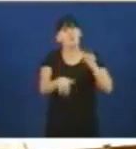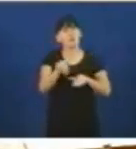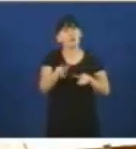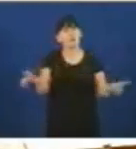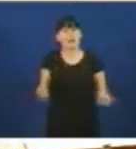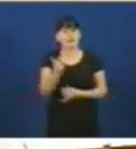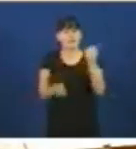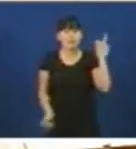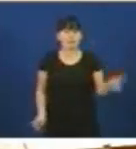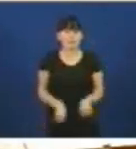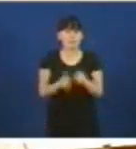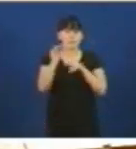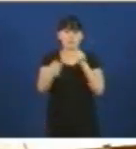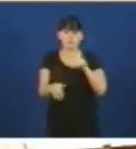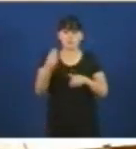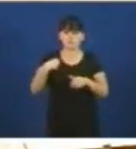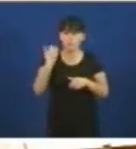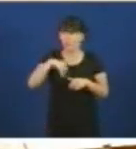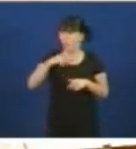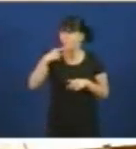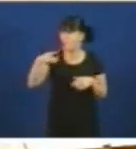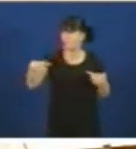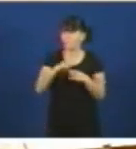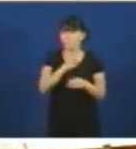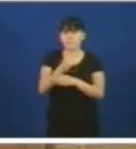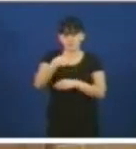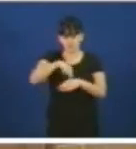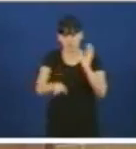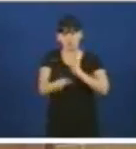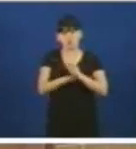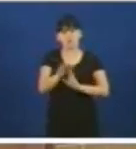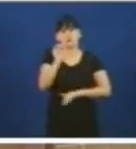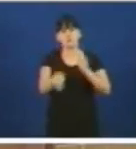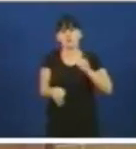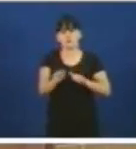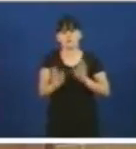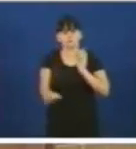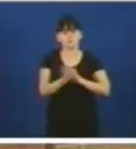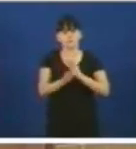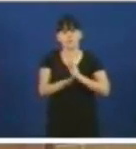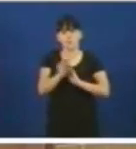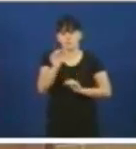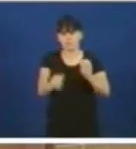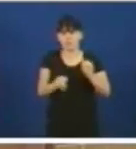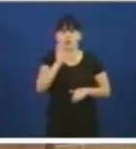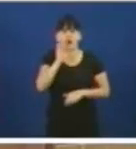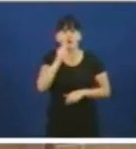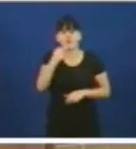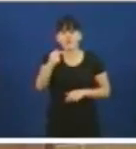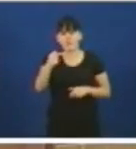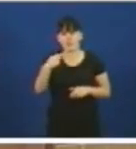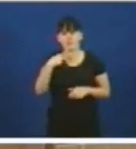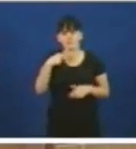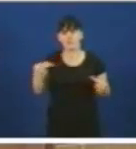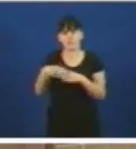que foi o que dixo a diputada do Partido Popular seguiremos votando seguiremos votando claro pero que a iniciativa que se votou